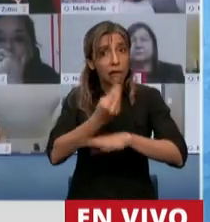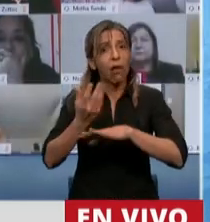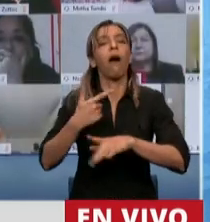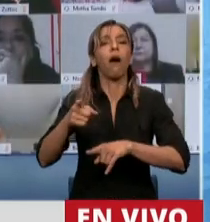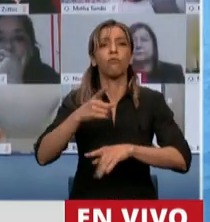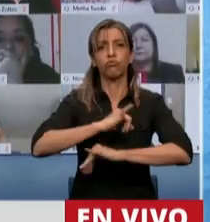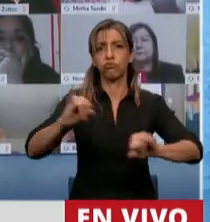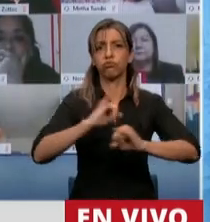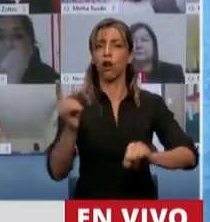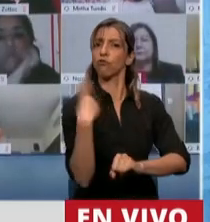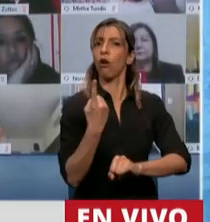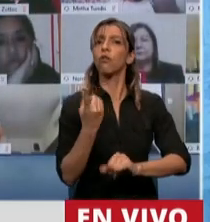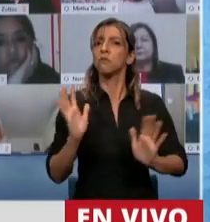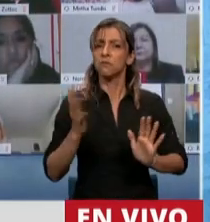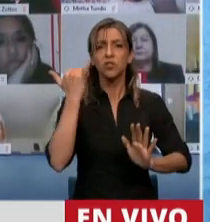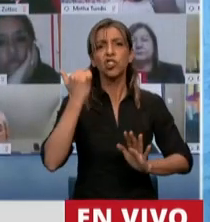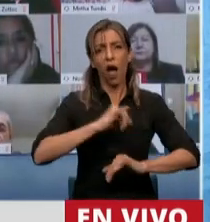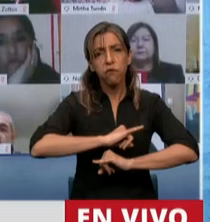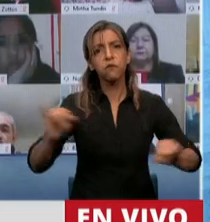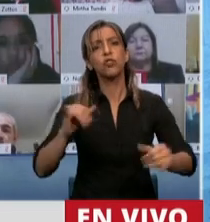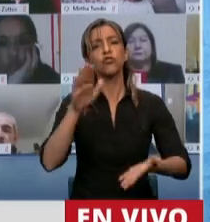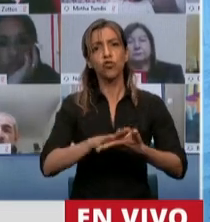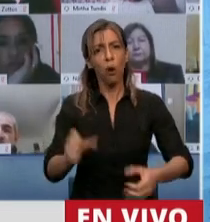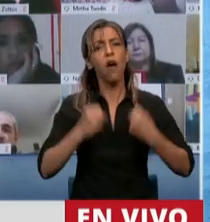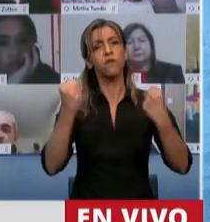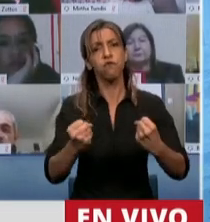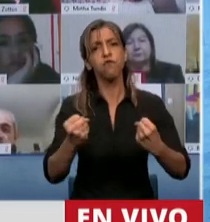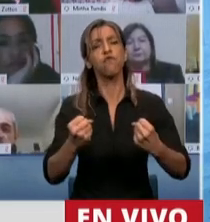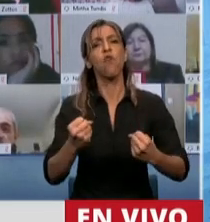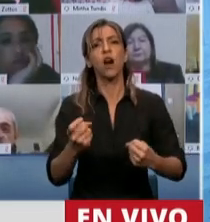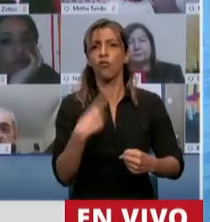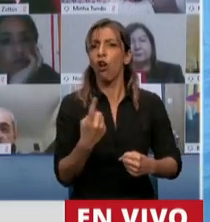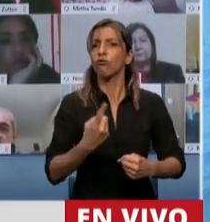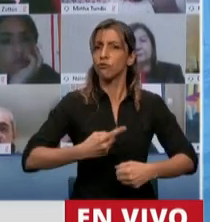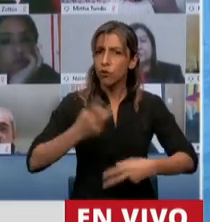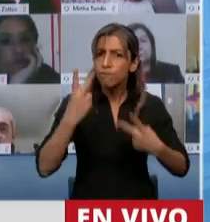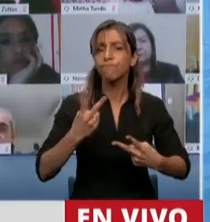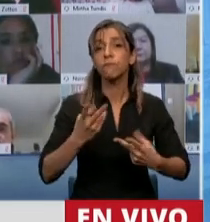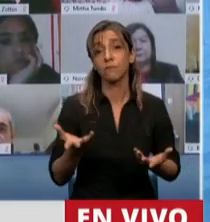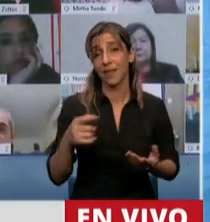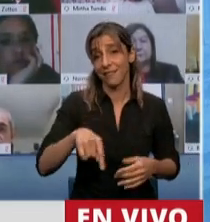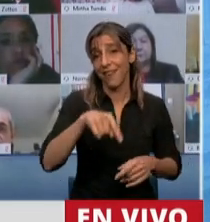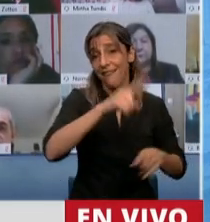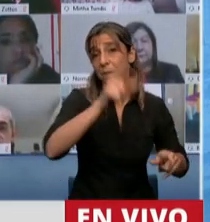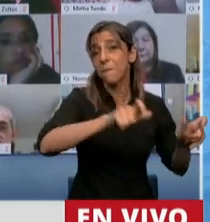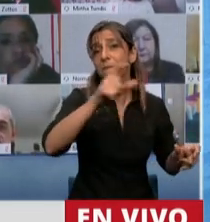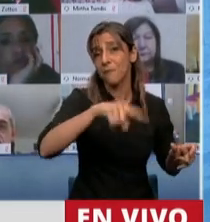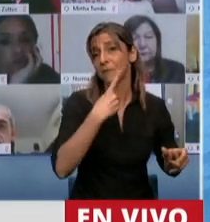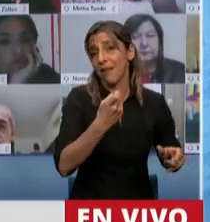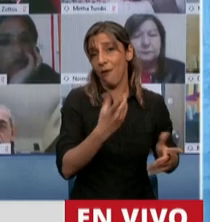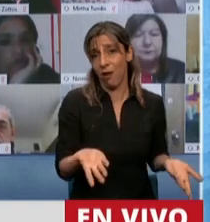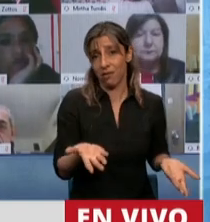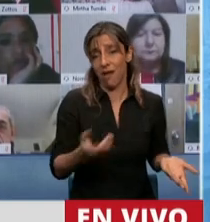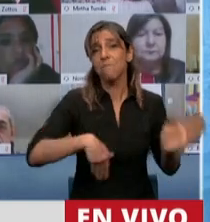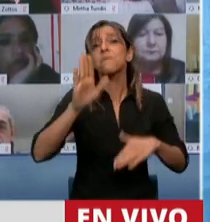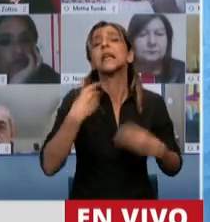esfuerzo y mucho menos pandemia de por medio en los que menos tienen sino en aquellos que más tienen.